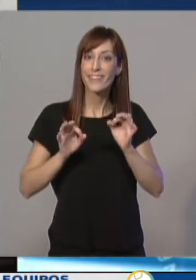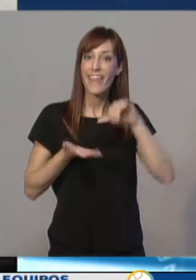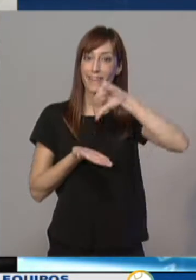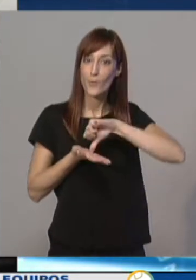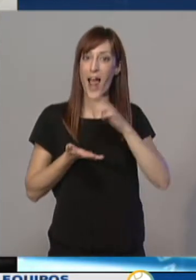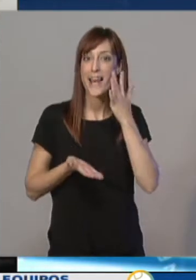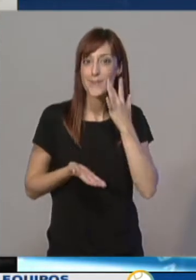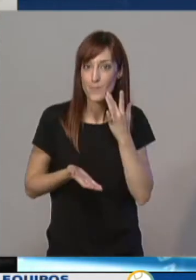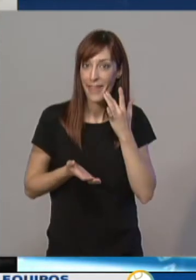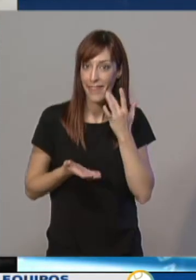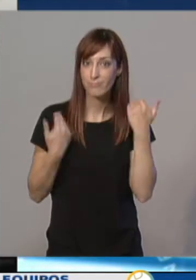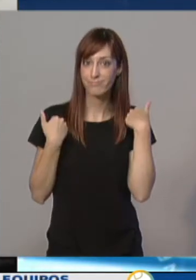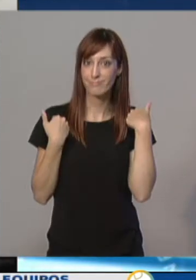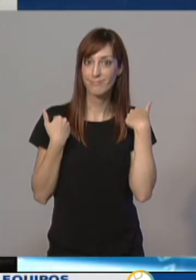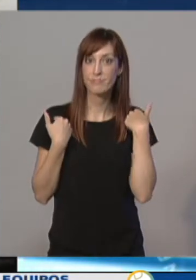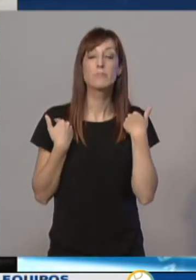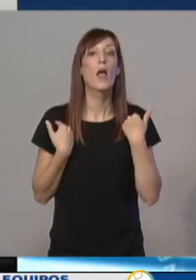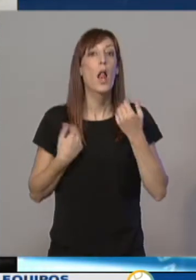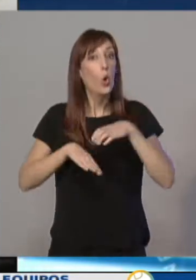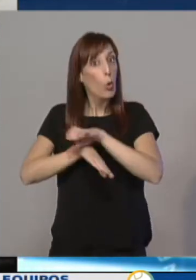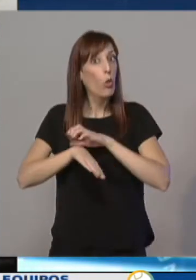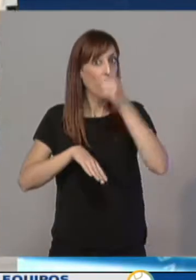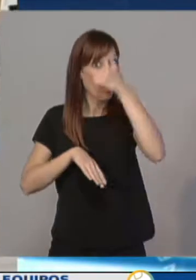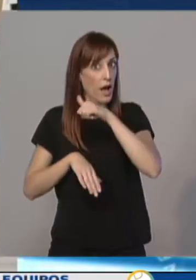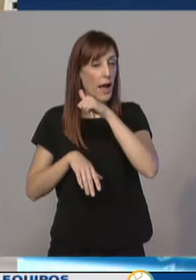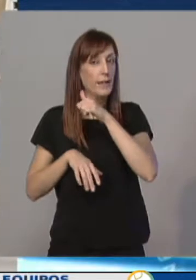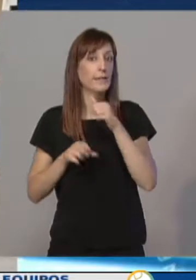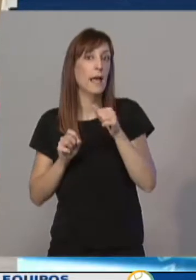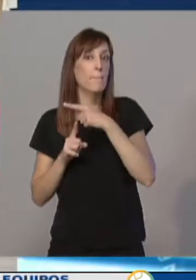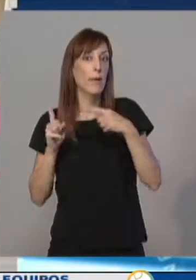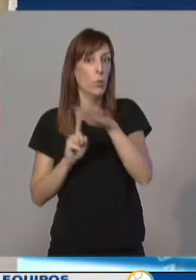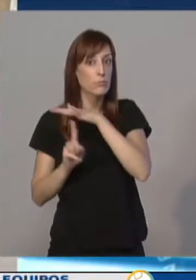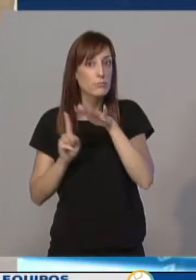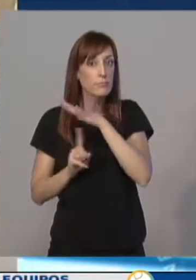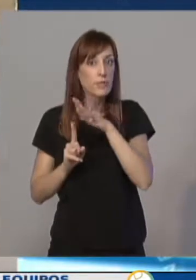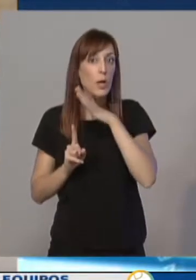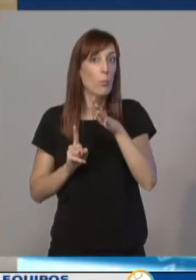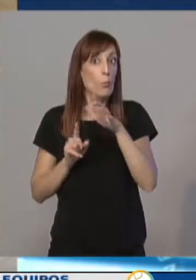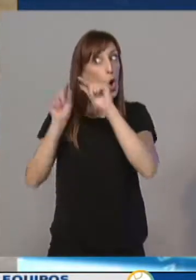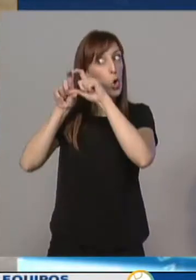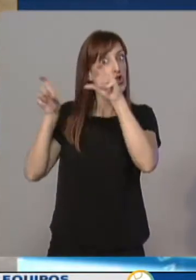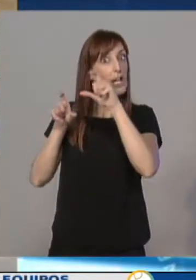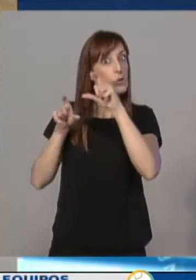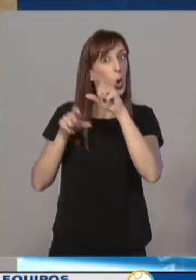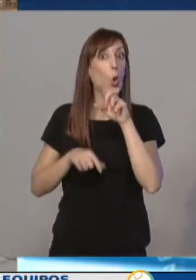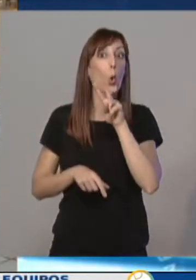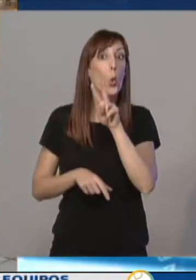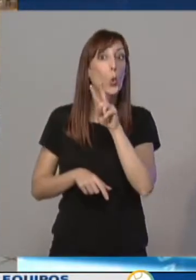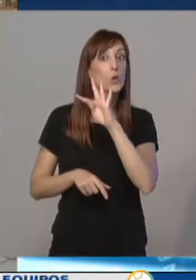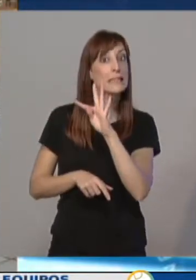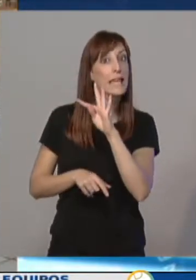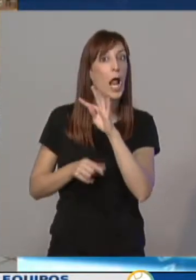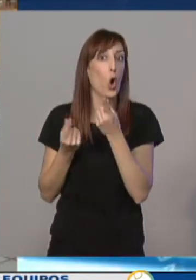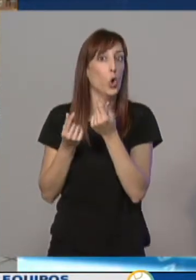renovado. El Concejal de Medio Ambiente ha presentado la nueva flota cuya compra se incluye dentro del contrato con la UTE Logroño Limpio... ...para la